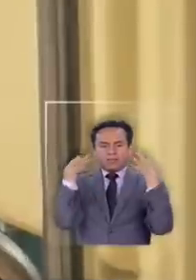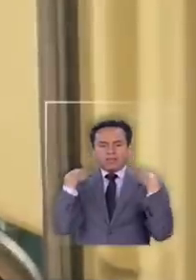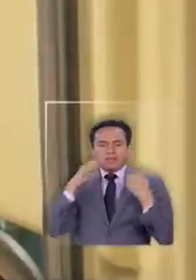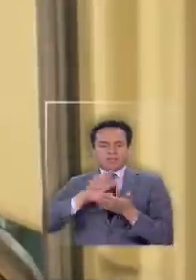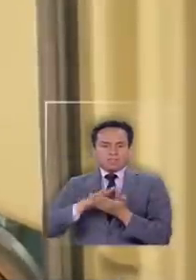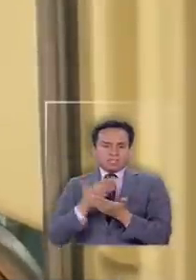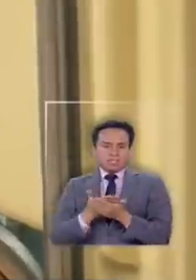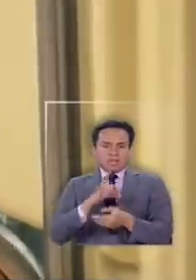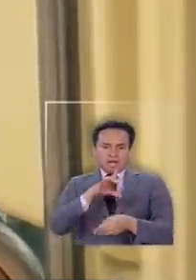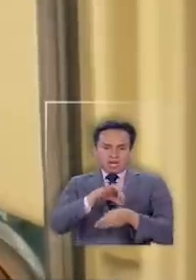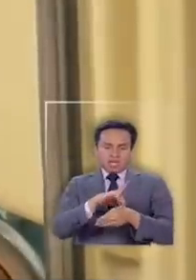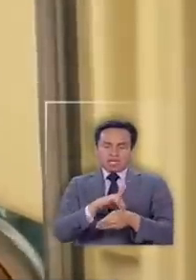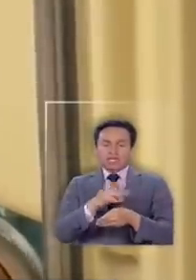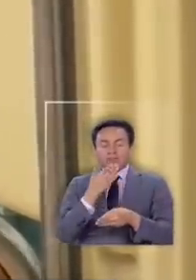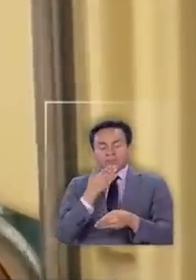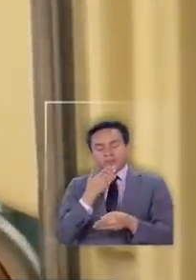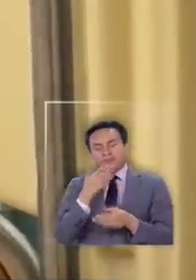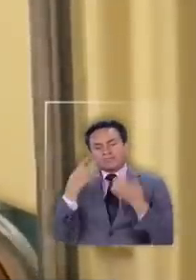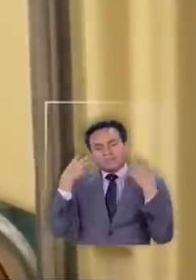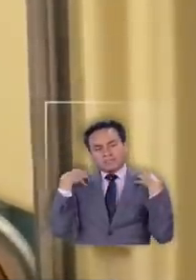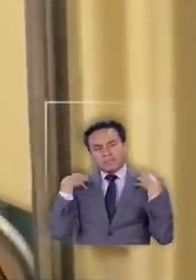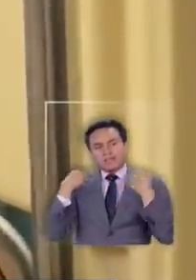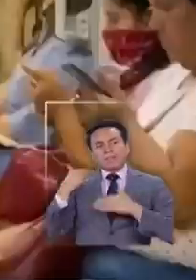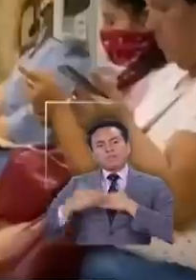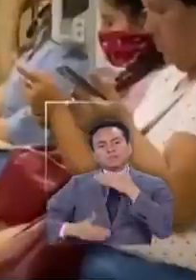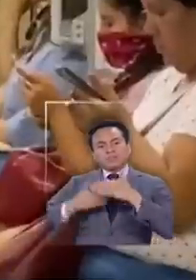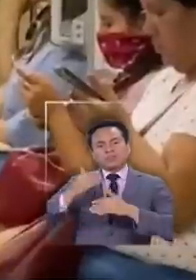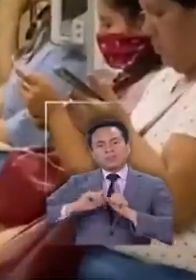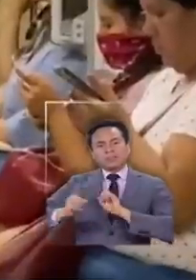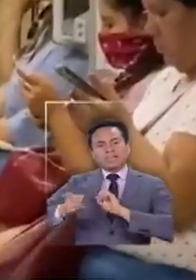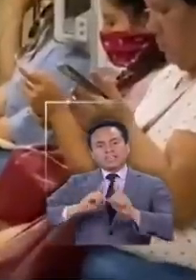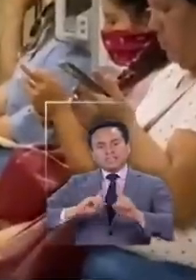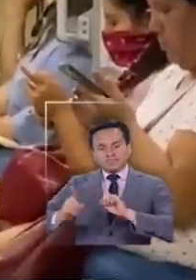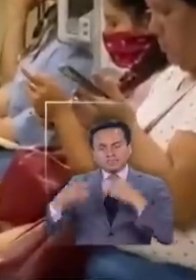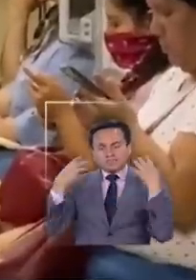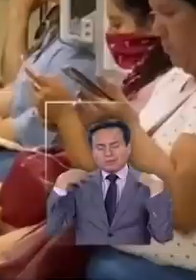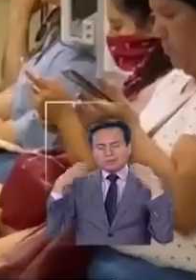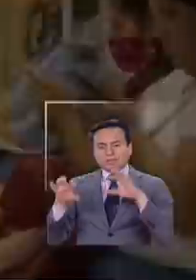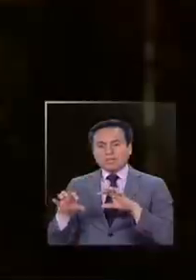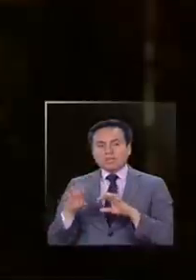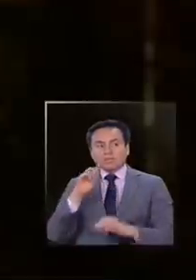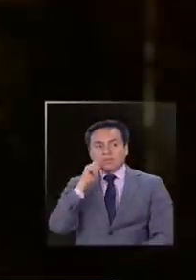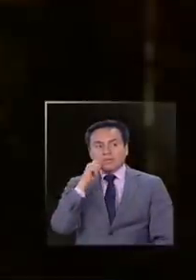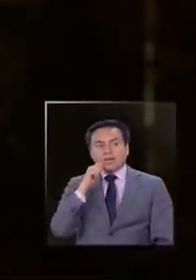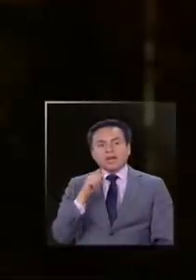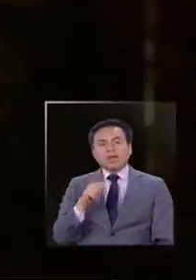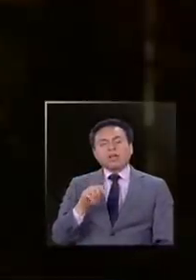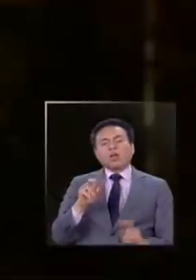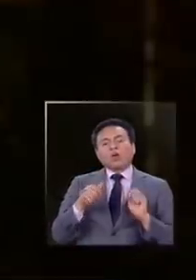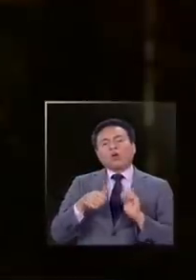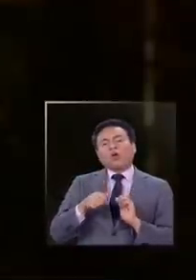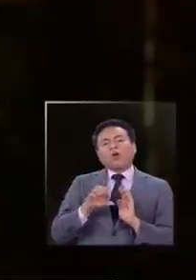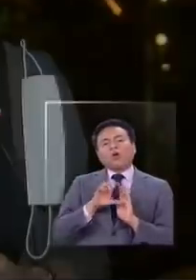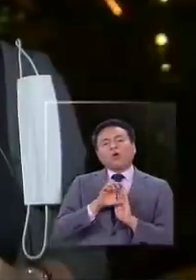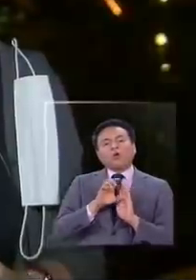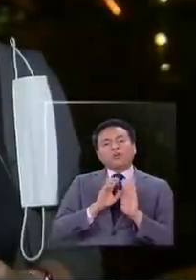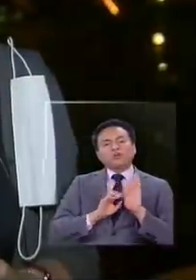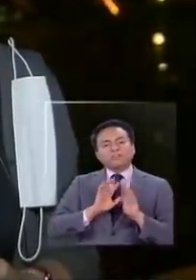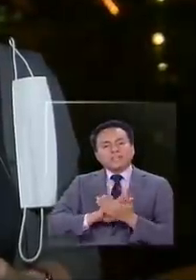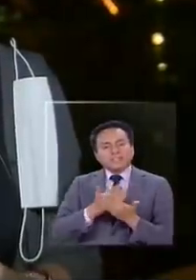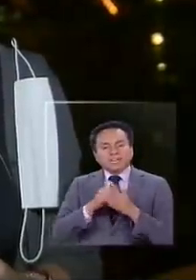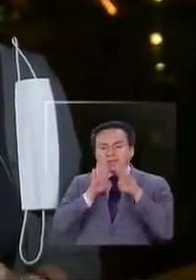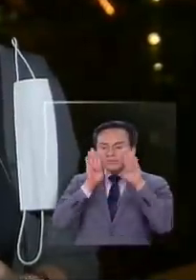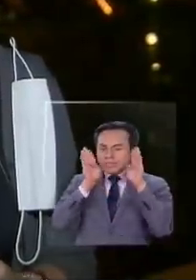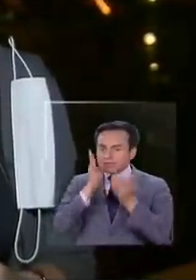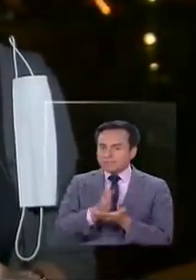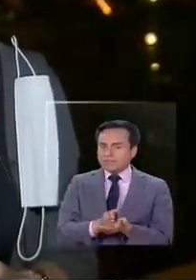sanitaria y el proceso administrativo que corresponda. O se aplica el código sanitario como estaba planteado. Pero se exponen